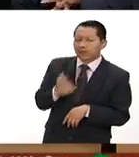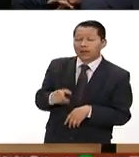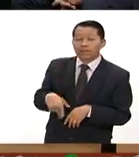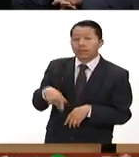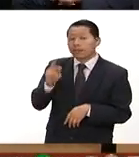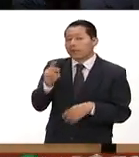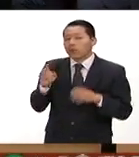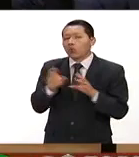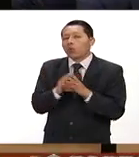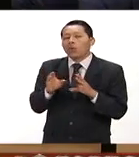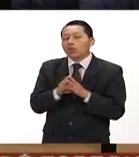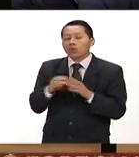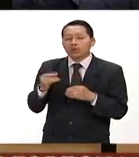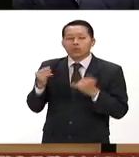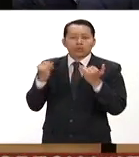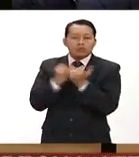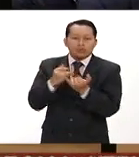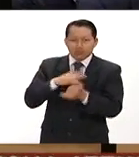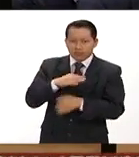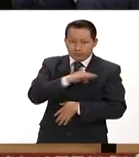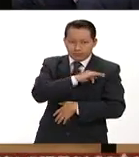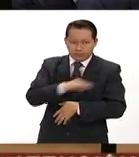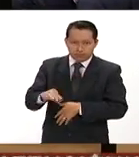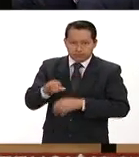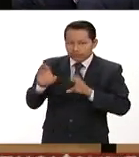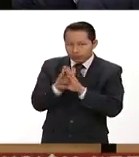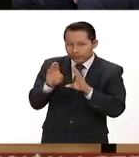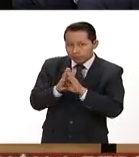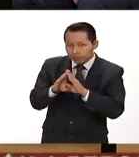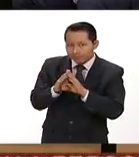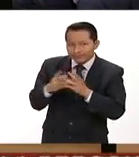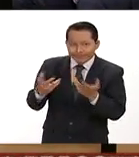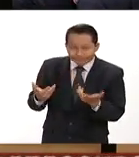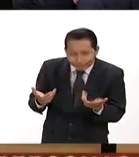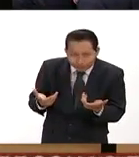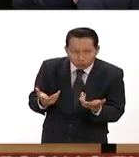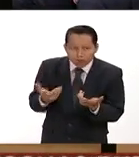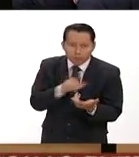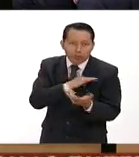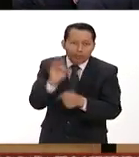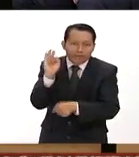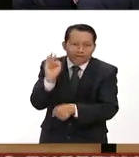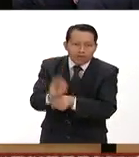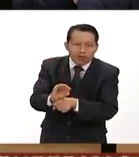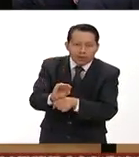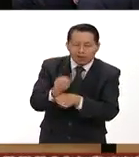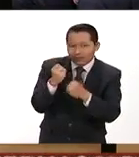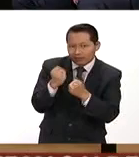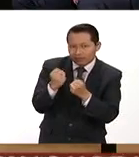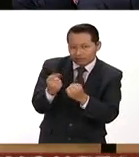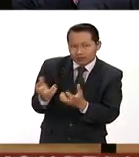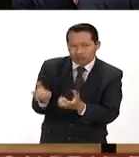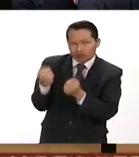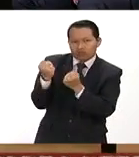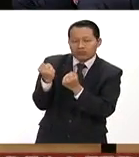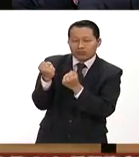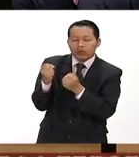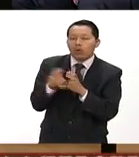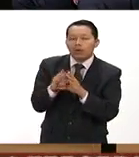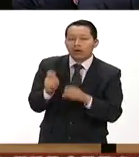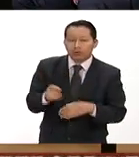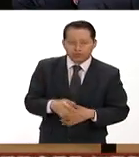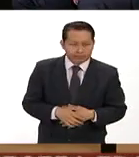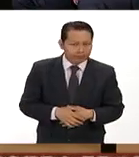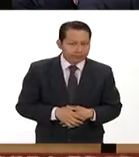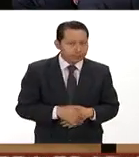¿cómo se ha se ha podido digamos fortalecer precisamente ese rescate sobre todo eso? pues